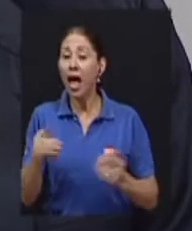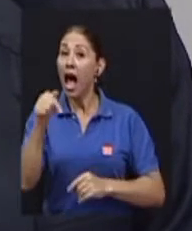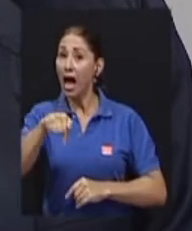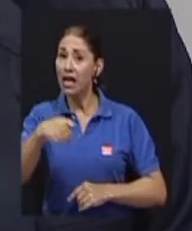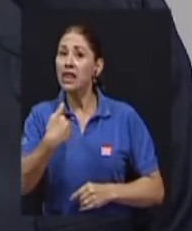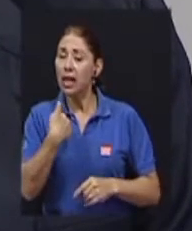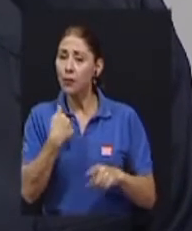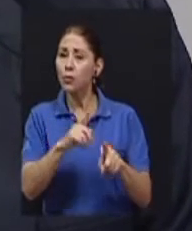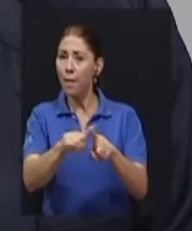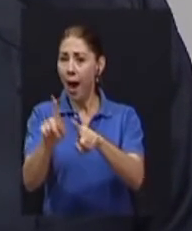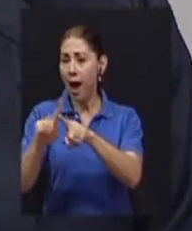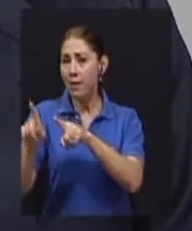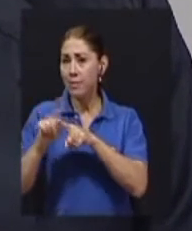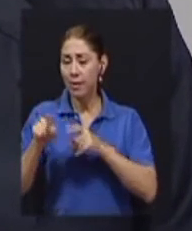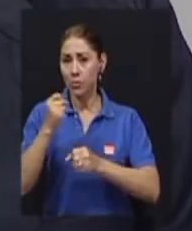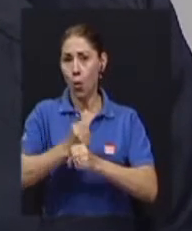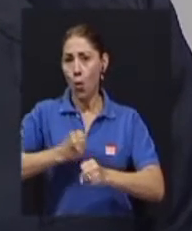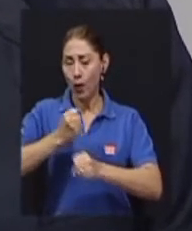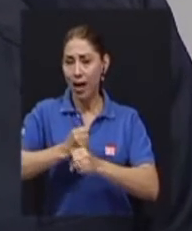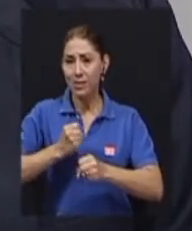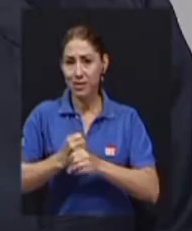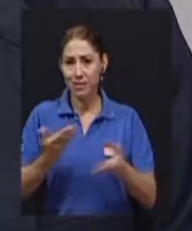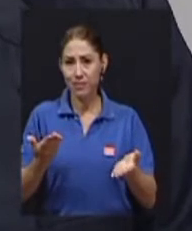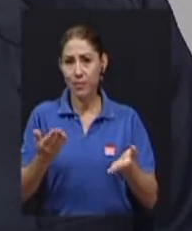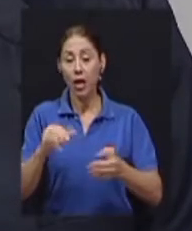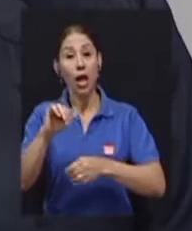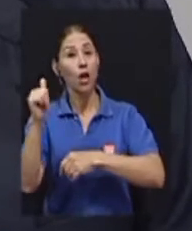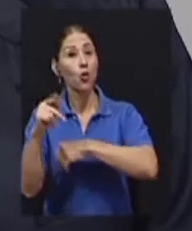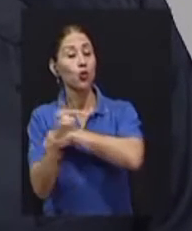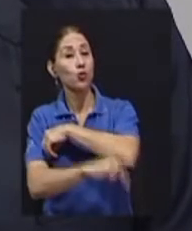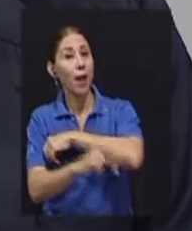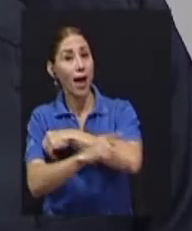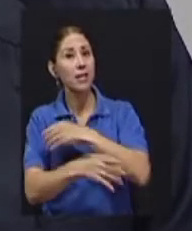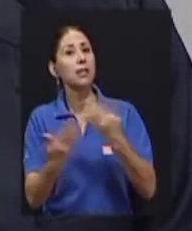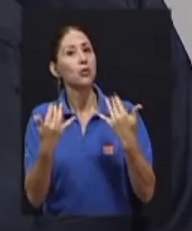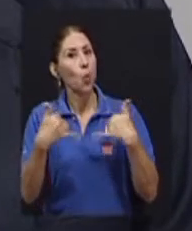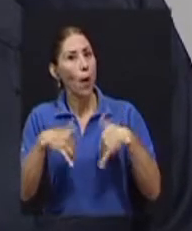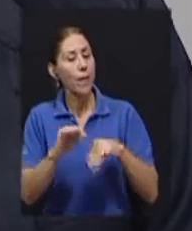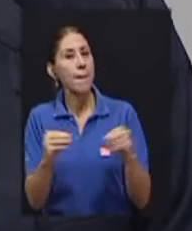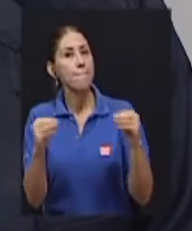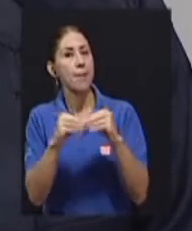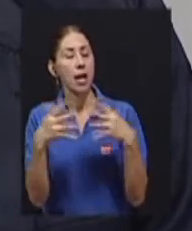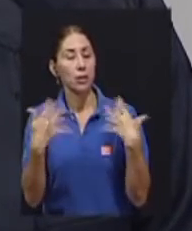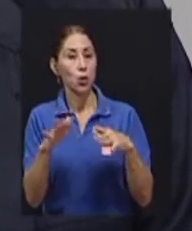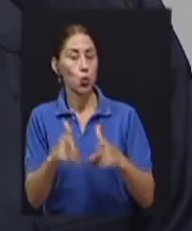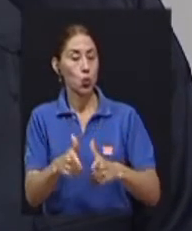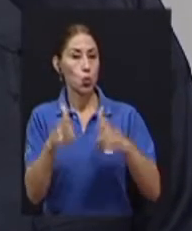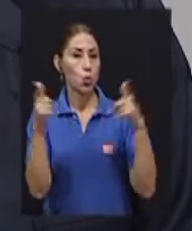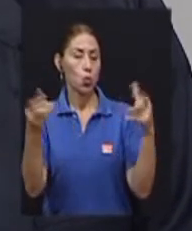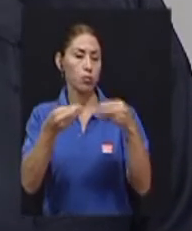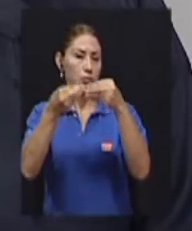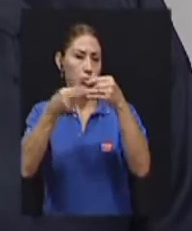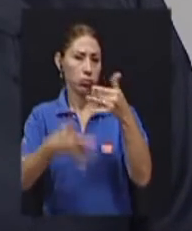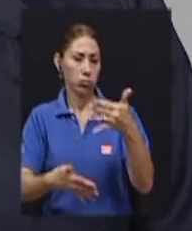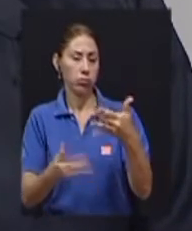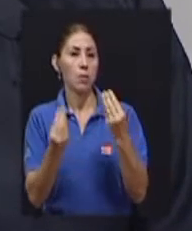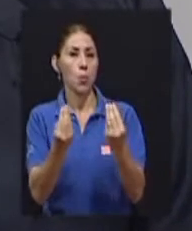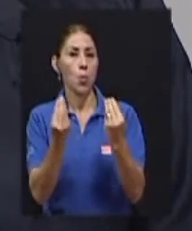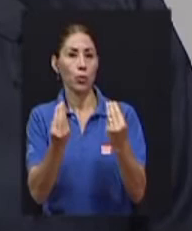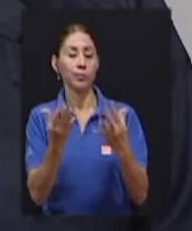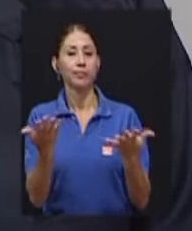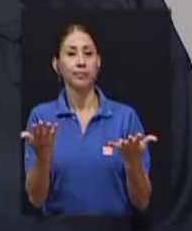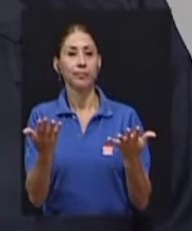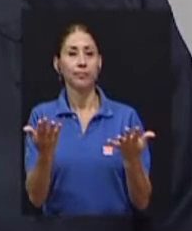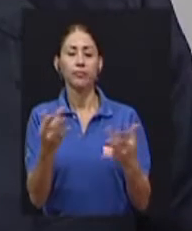varias obras. En otros países las obras son todavía mucho más fuertes y numerosas. Y lo